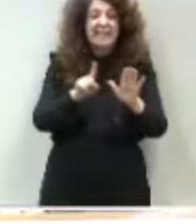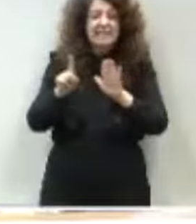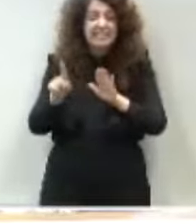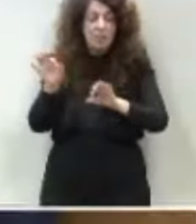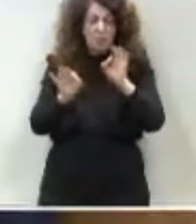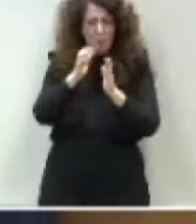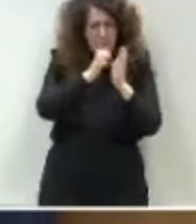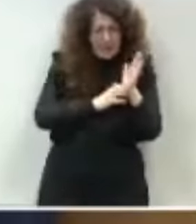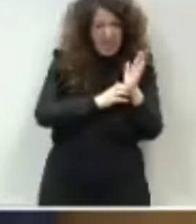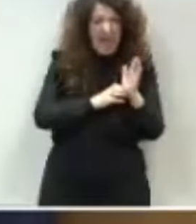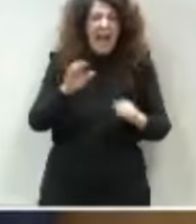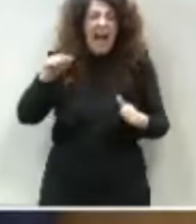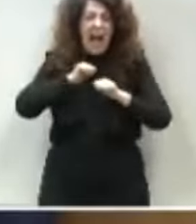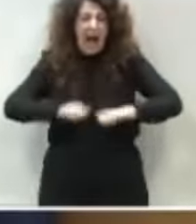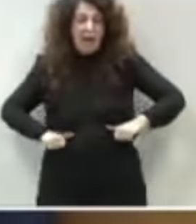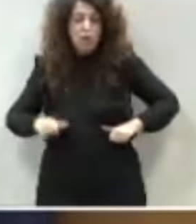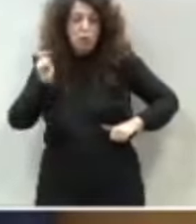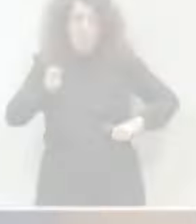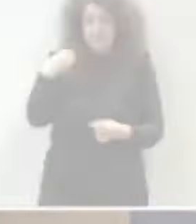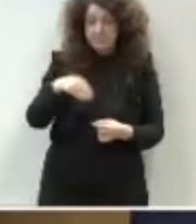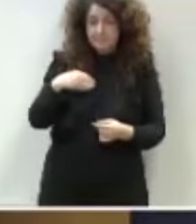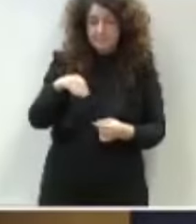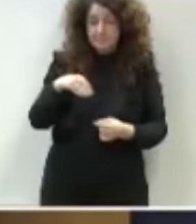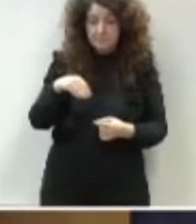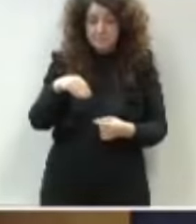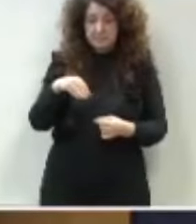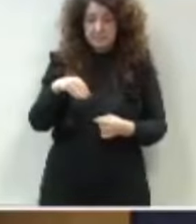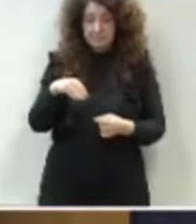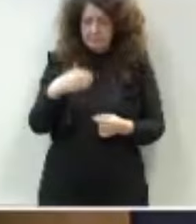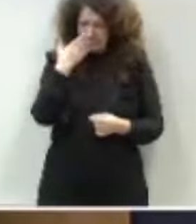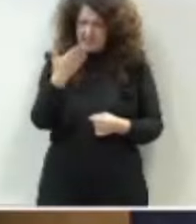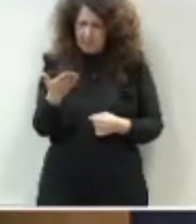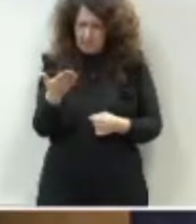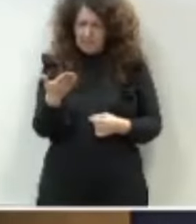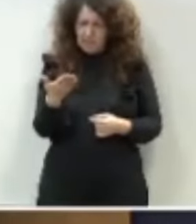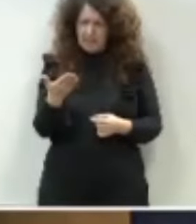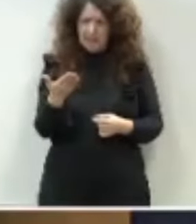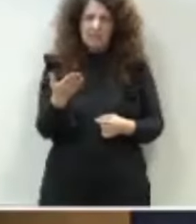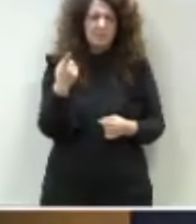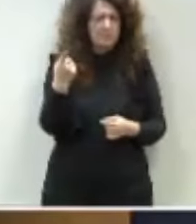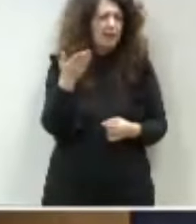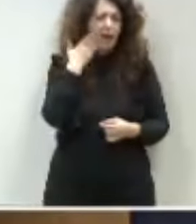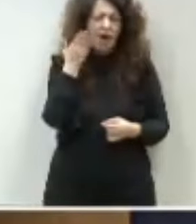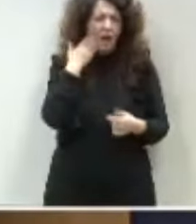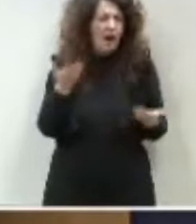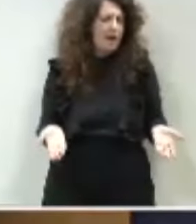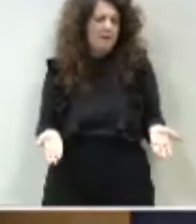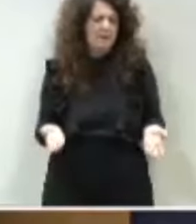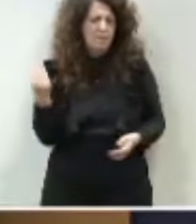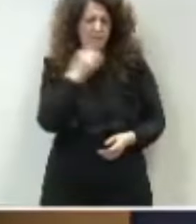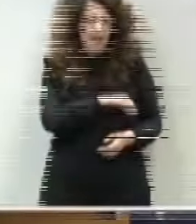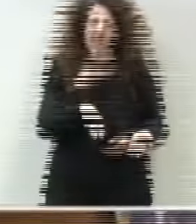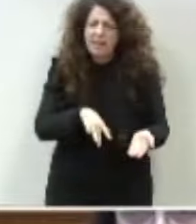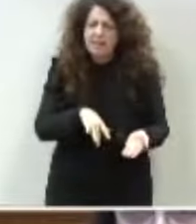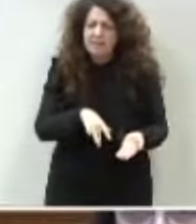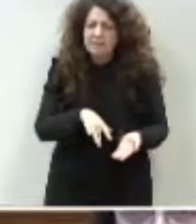Ayuso los pagó a 6 euros, nosotros a 2 euros, ¿de qué habla? Con sinceridad hace falta tener la cara políticamente muy dura para pedir la